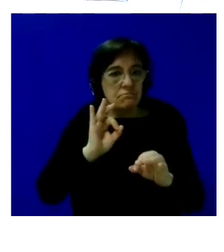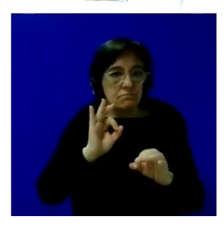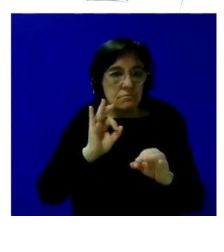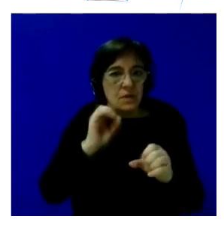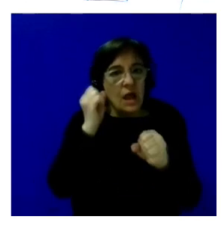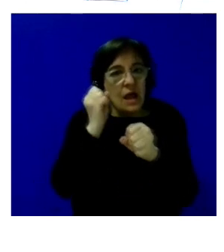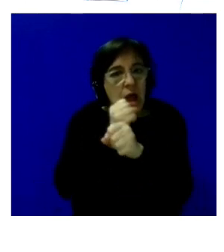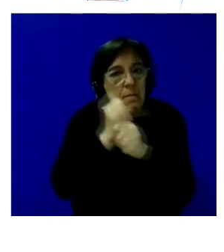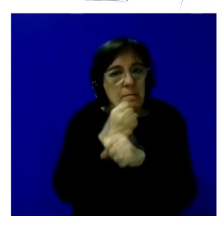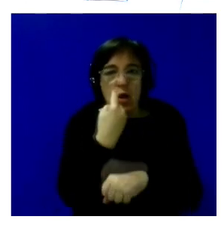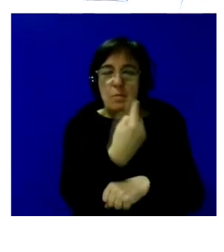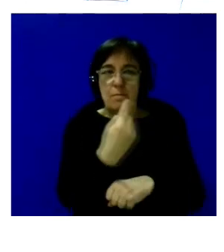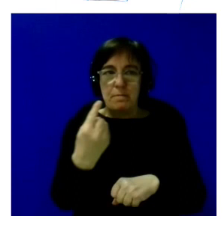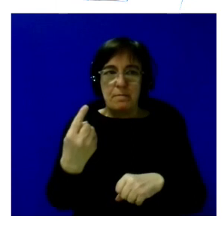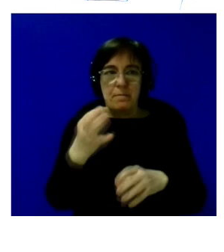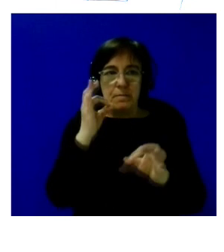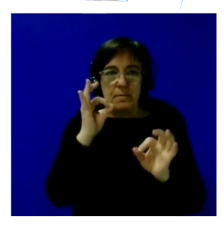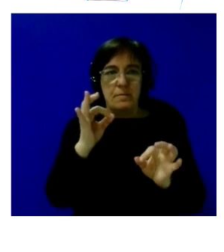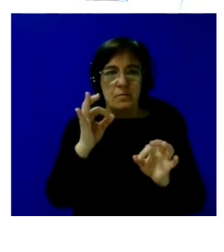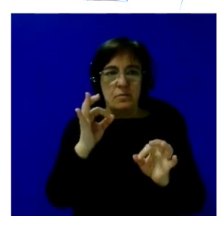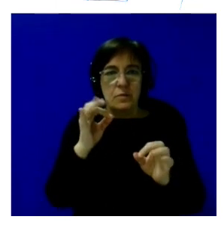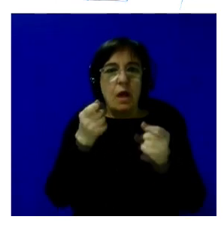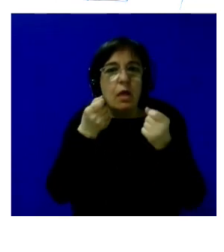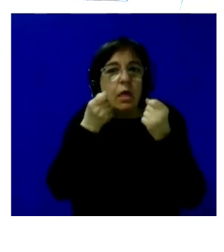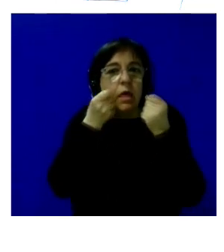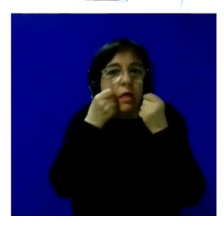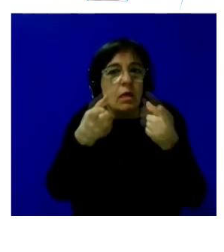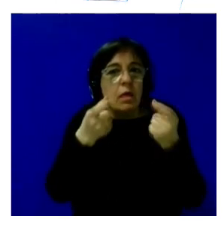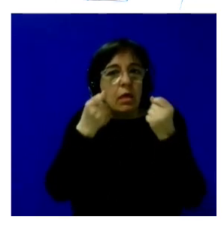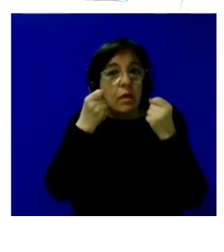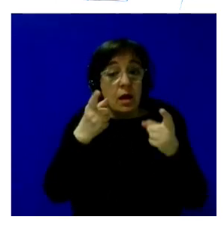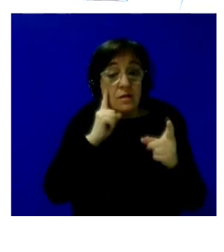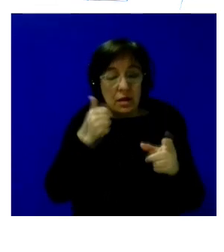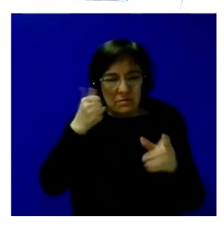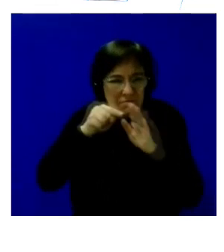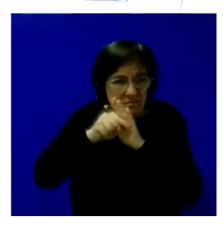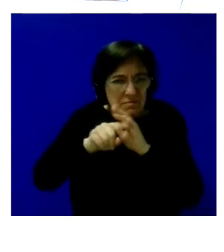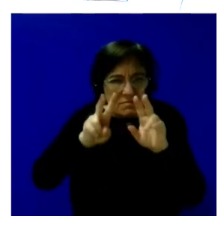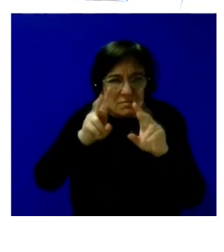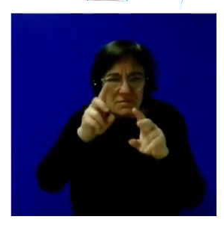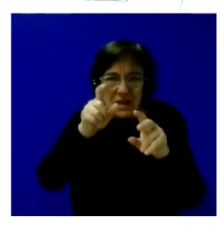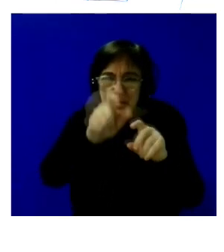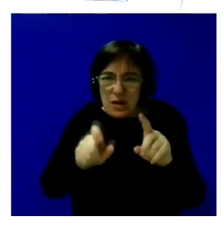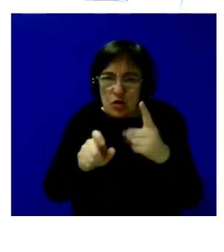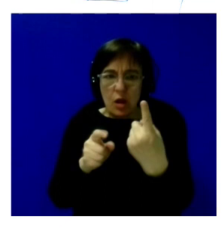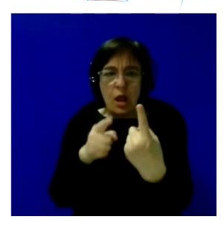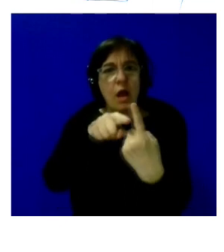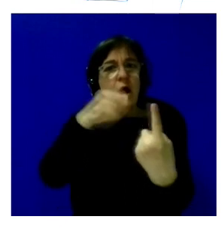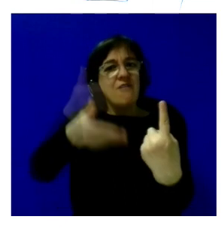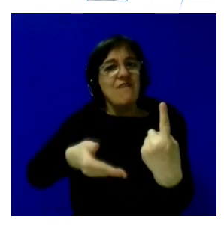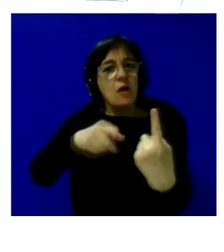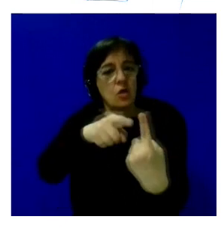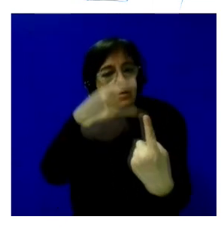empleo personalizado sobre todo la de descubrimiento donde en esa profundización con las personas las personas han sentido valoradas han